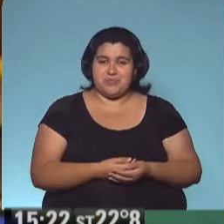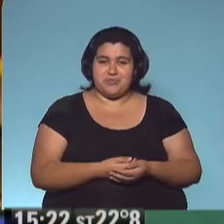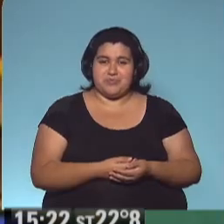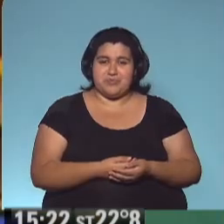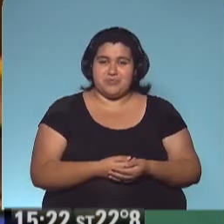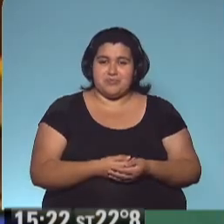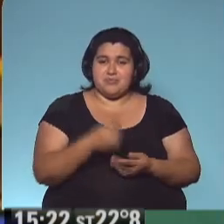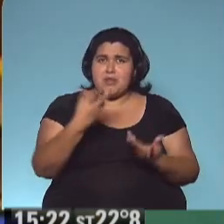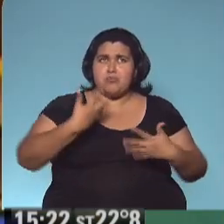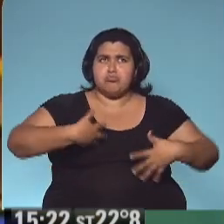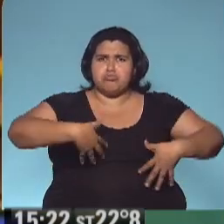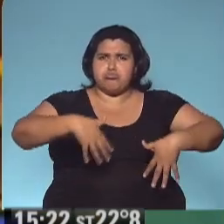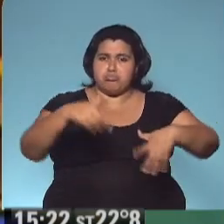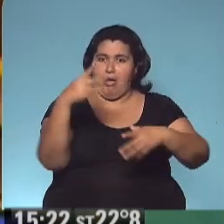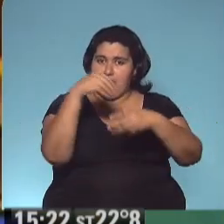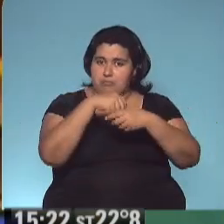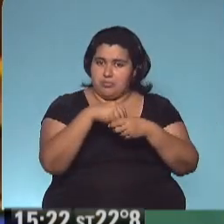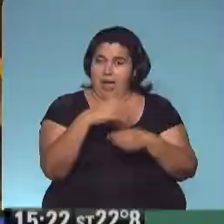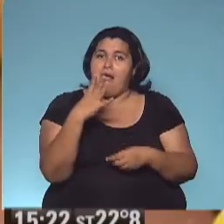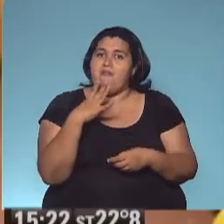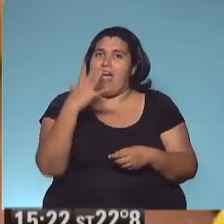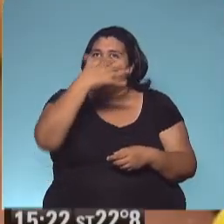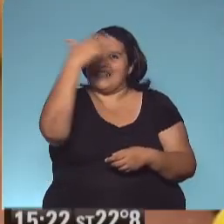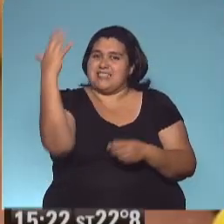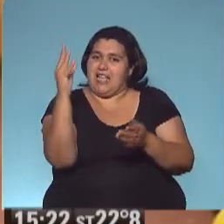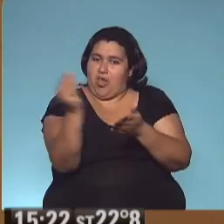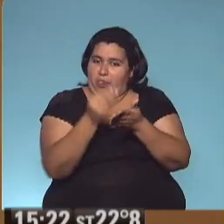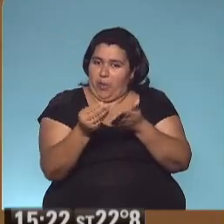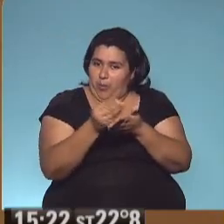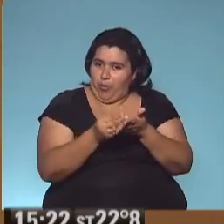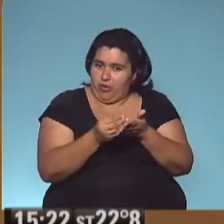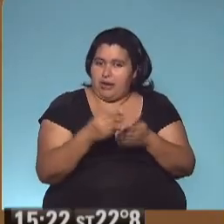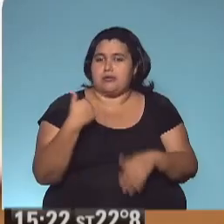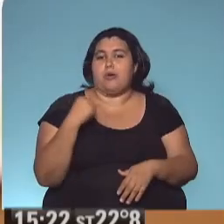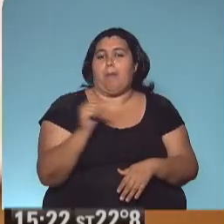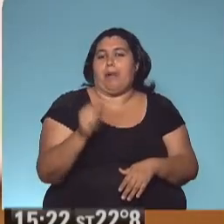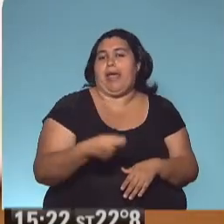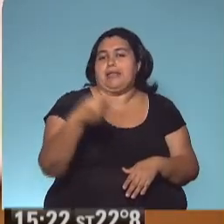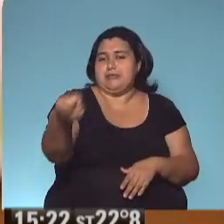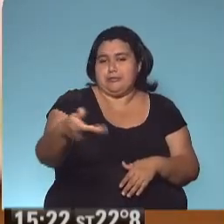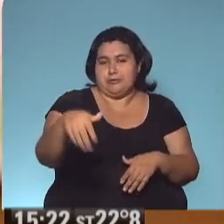Es un ogronte. Me falta dibujar el cielo. Tomá, te lo presto.